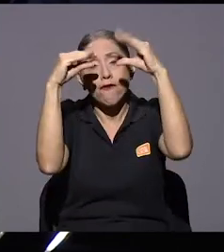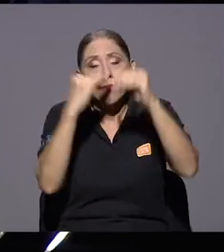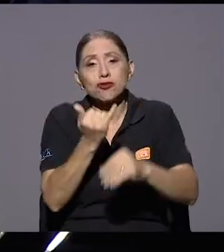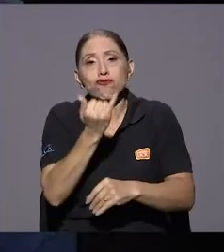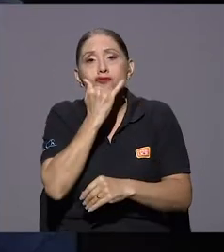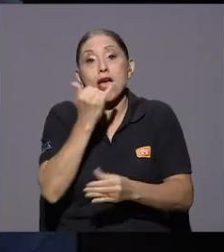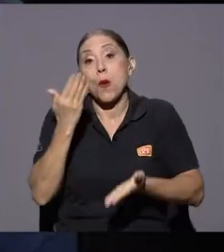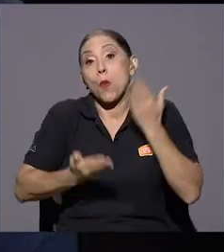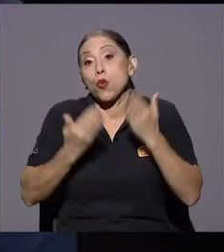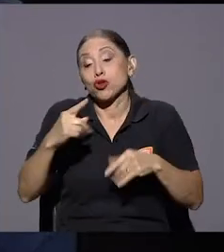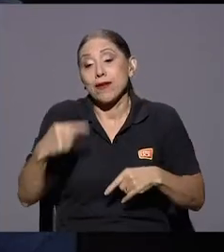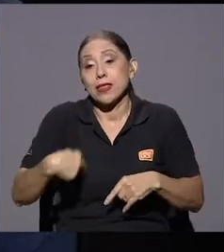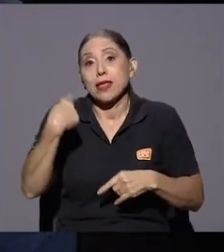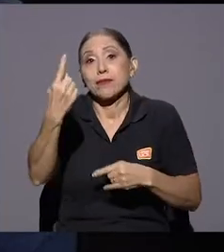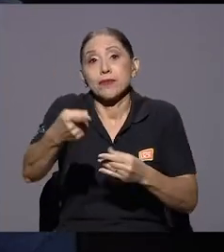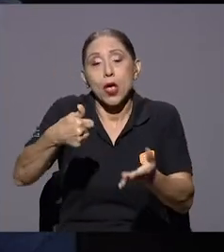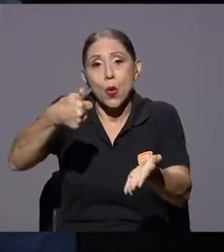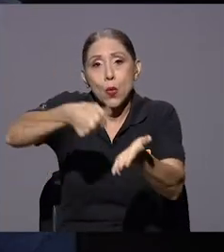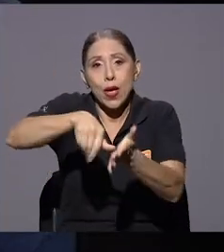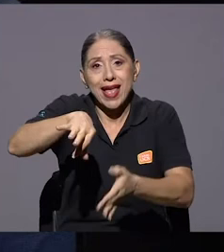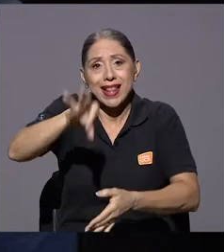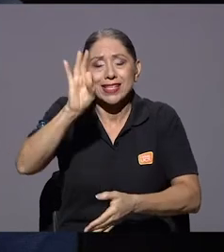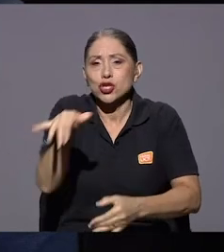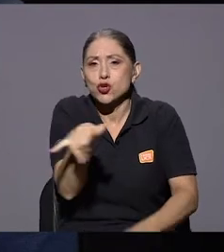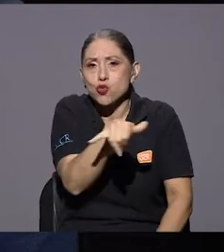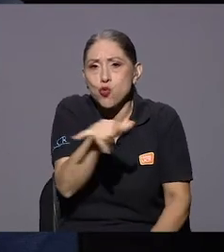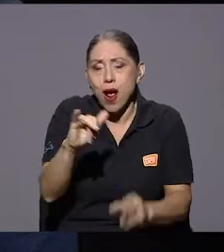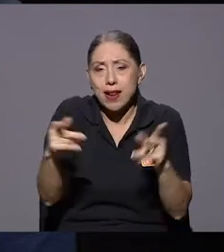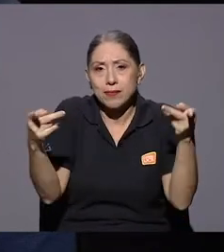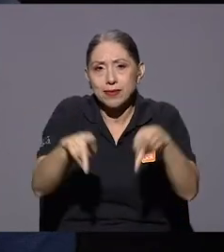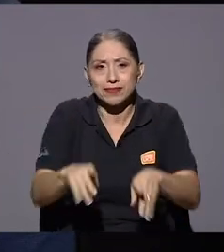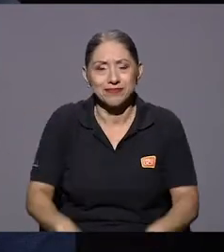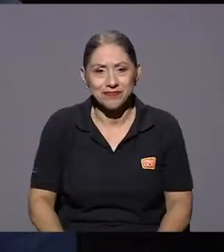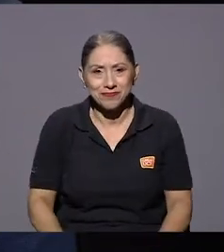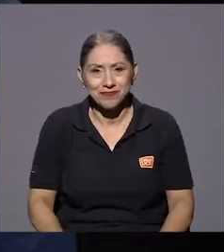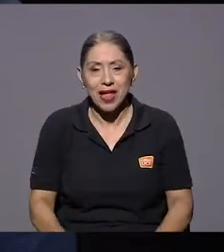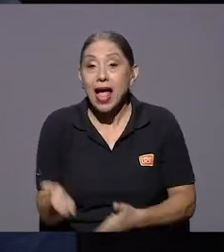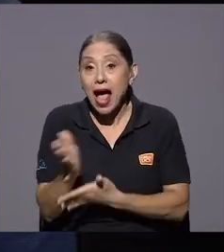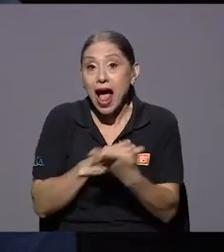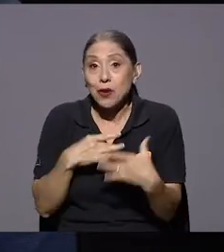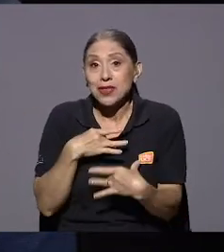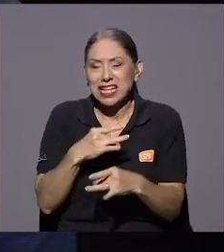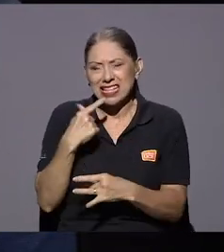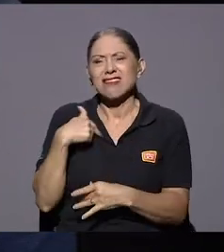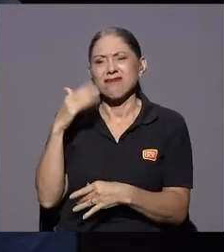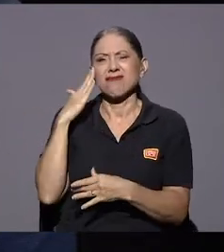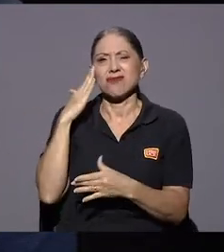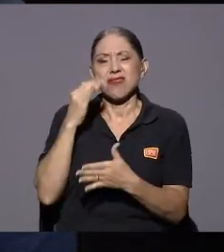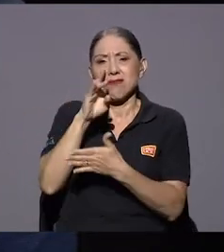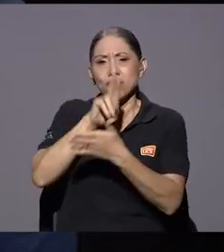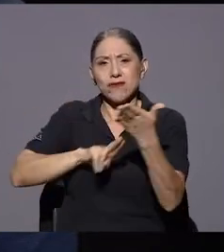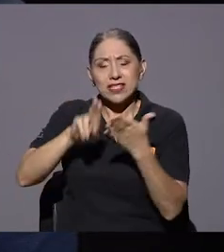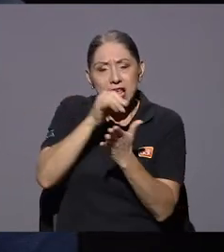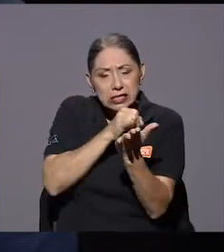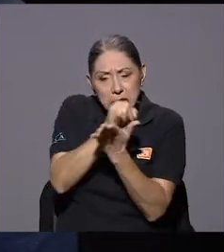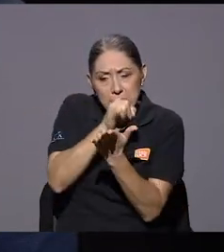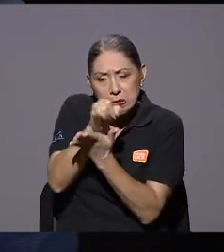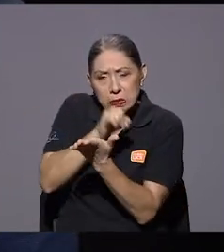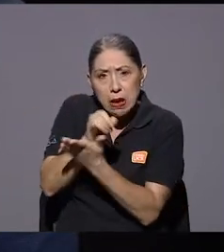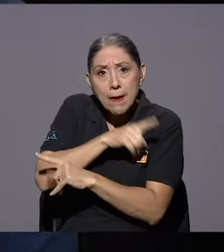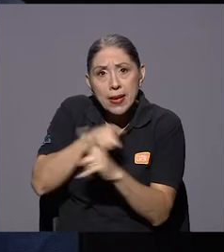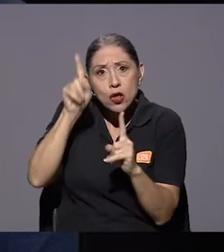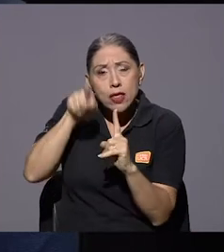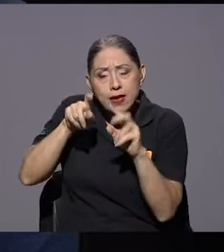ser igual porque algo interesante digamos que bueno yo sé que desde la academia se está estudiando pero en lo que hay que